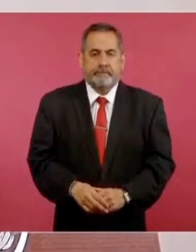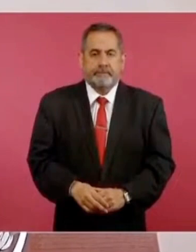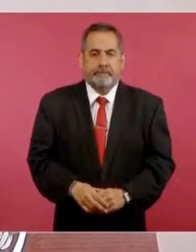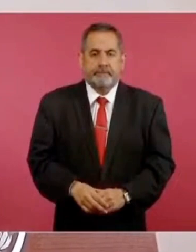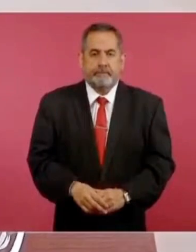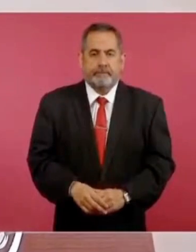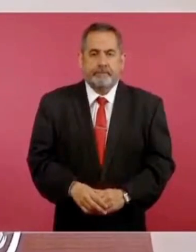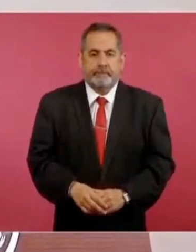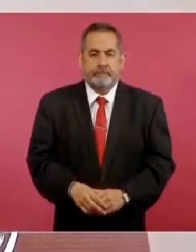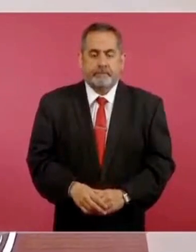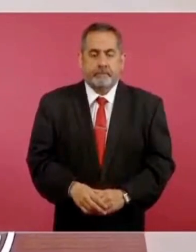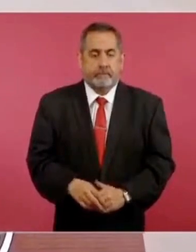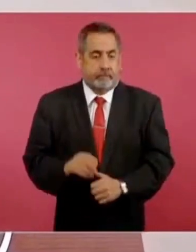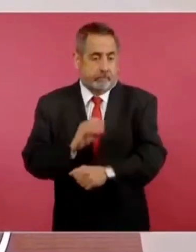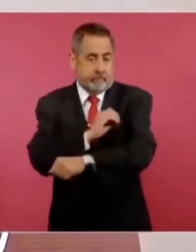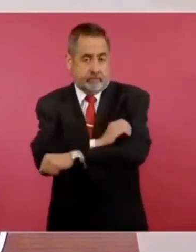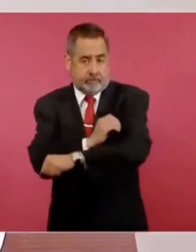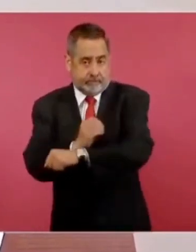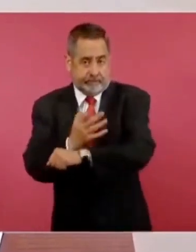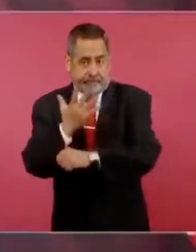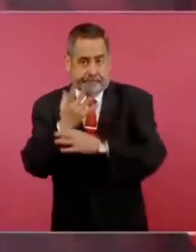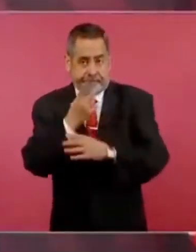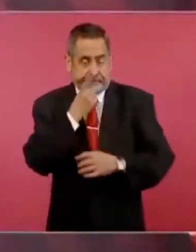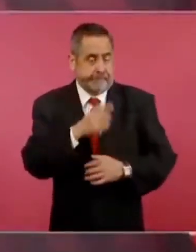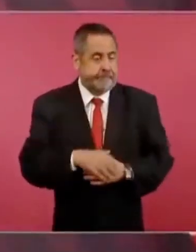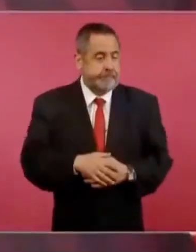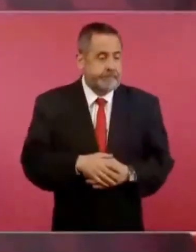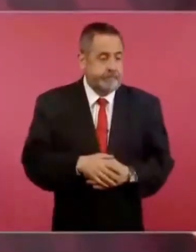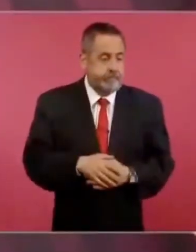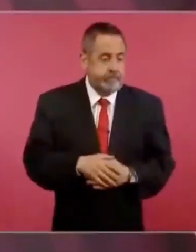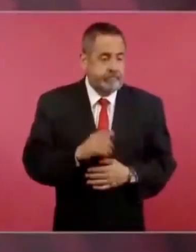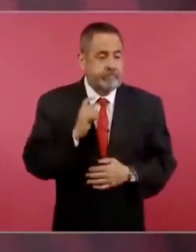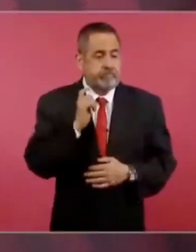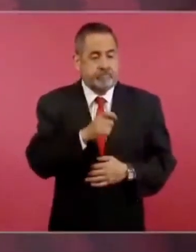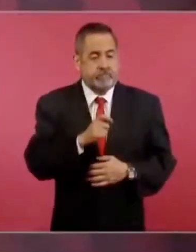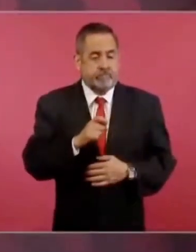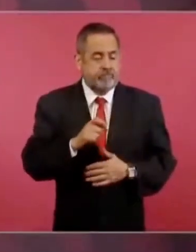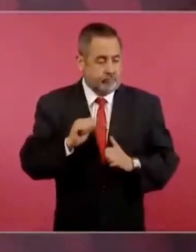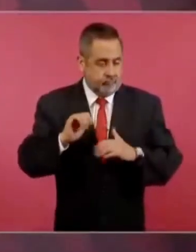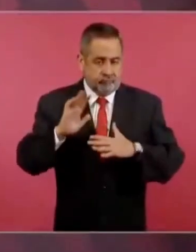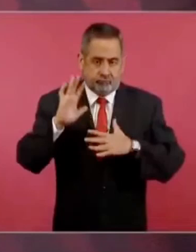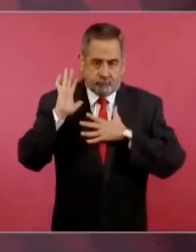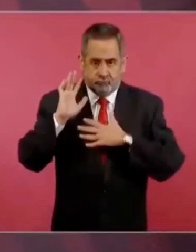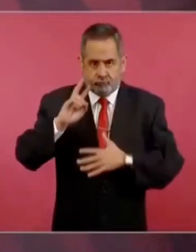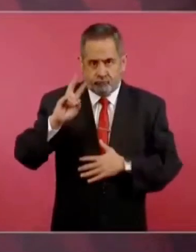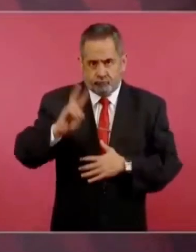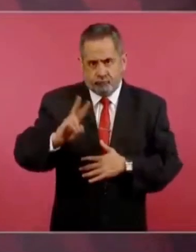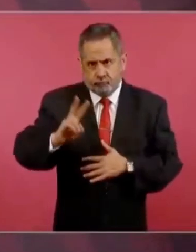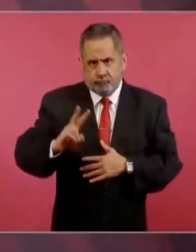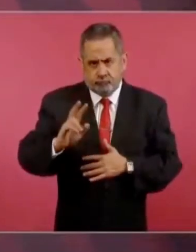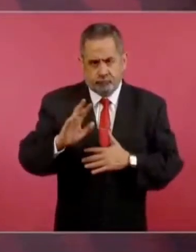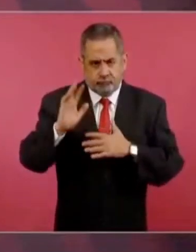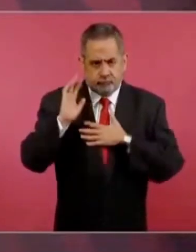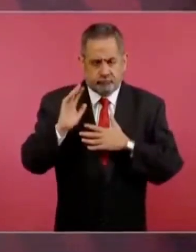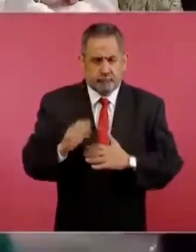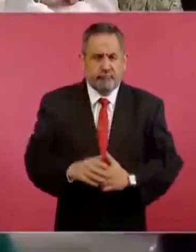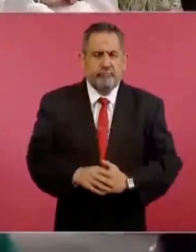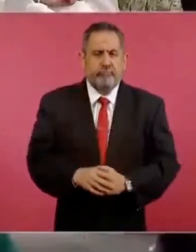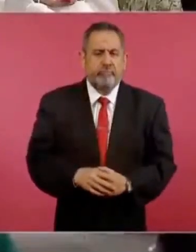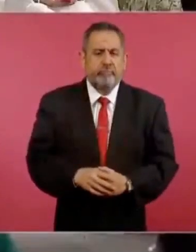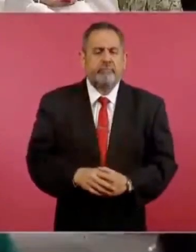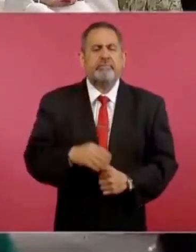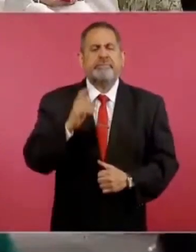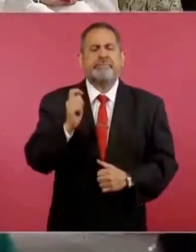Y dice Obregón, mi promesa de entonces fue auténtica, concluí, la